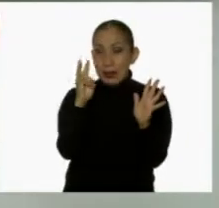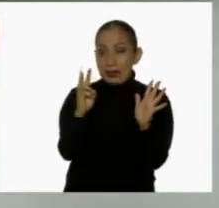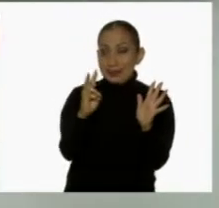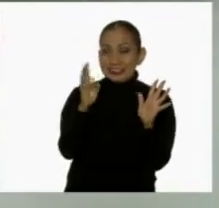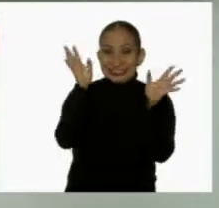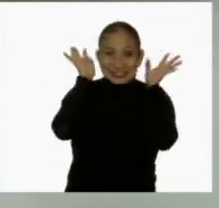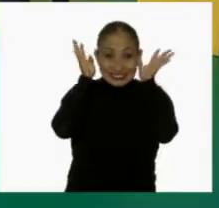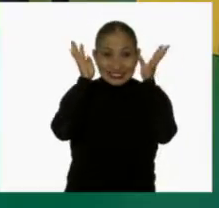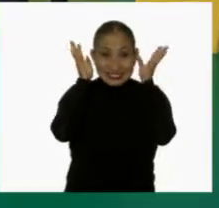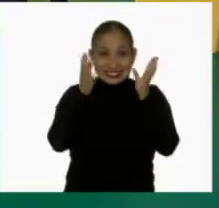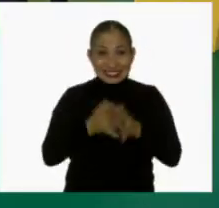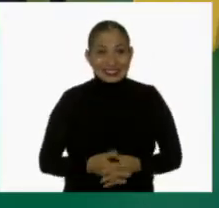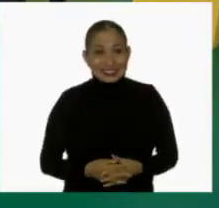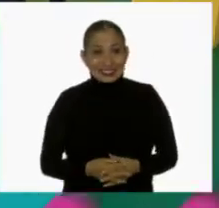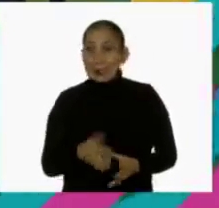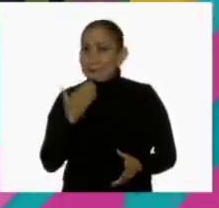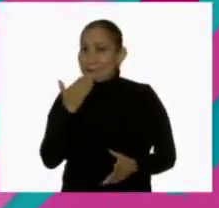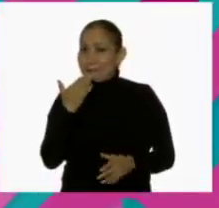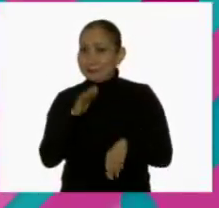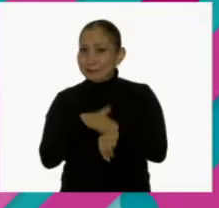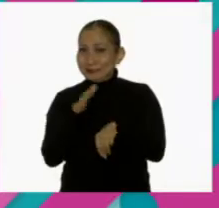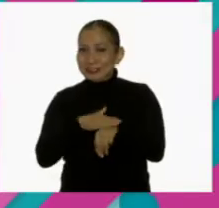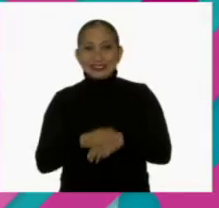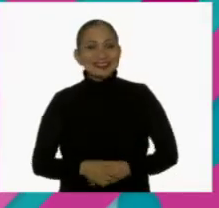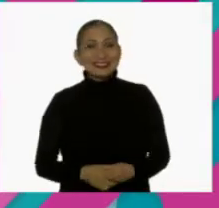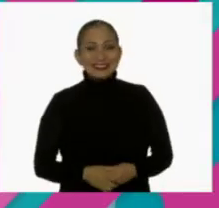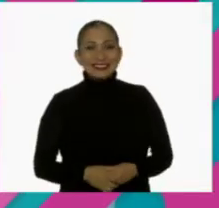inmediato con ajo listo. Me parece excelente.